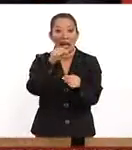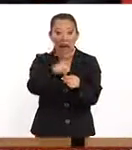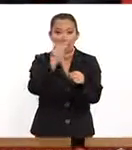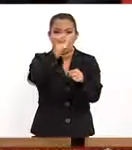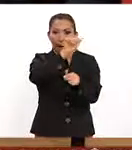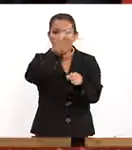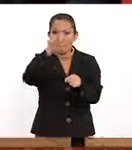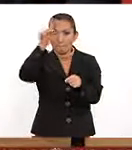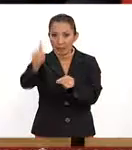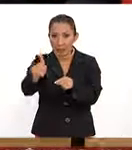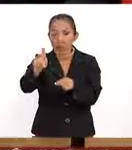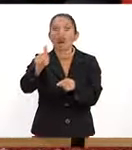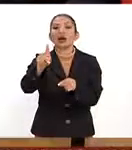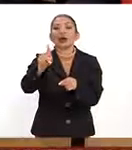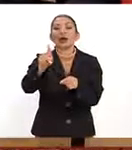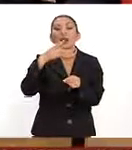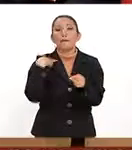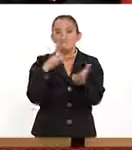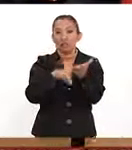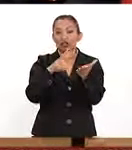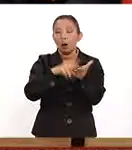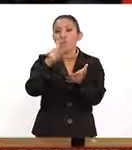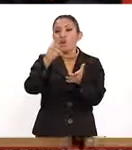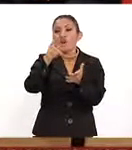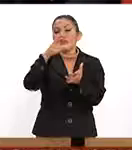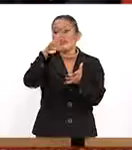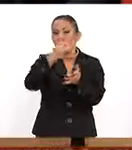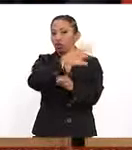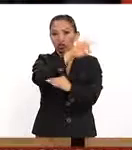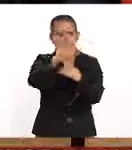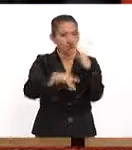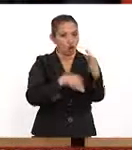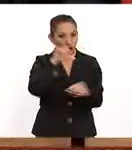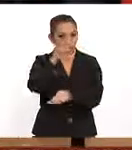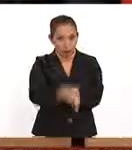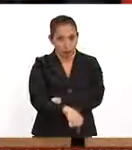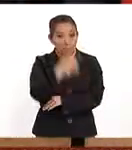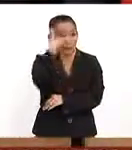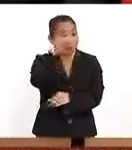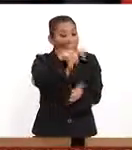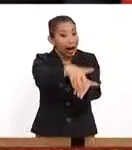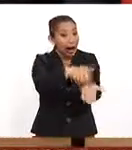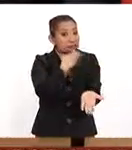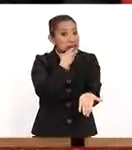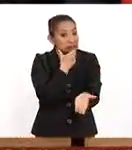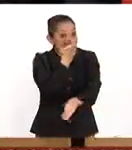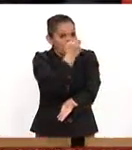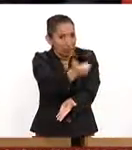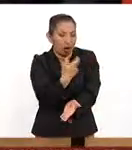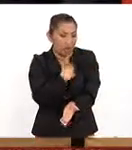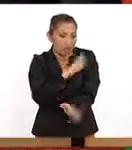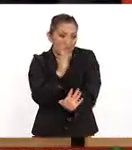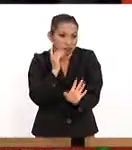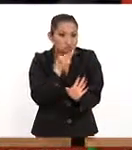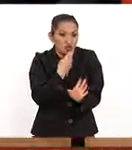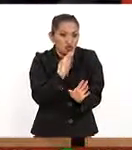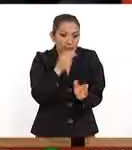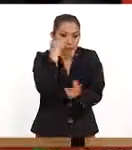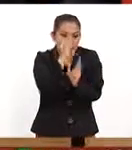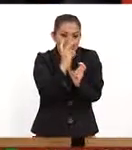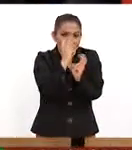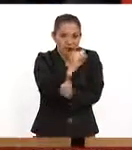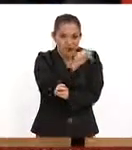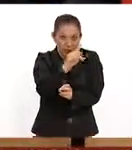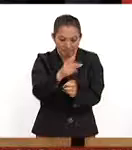aplicación, ¿Quiénes quién en los precios de Profecu? Todos hoy día para ahorrar tenemos que tenerla en nuestro dispositivo móvil.